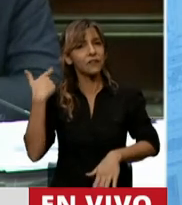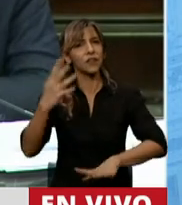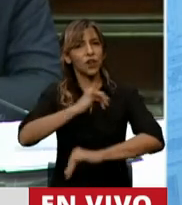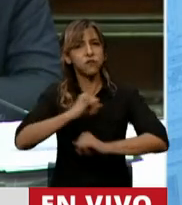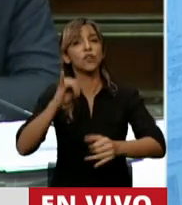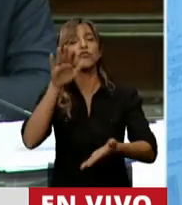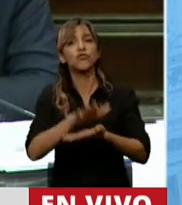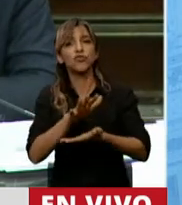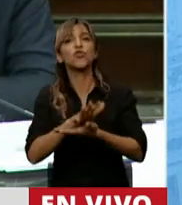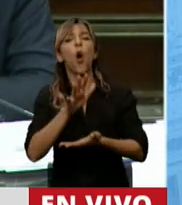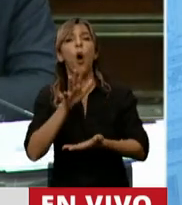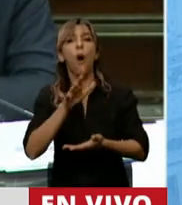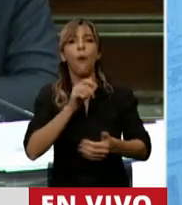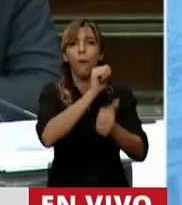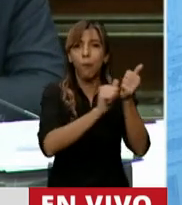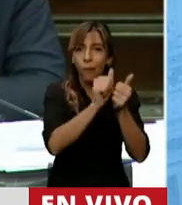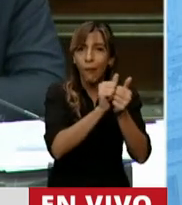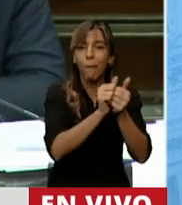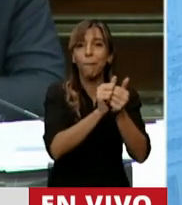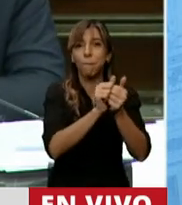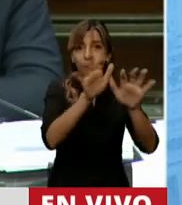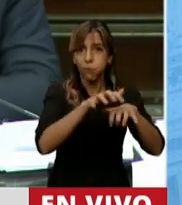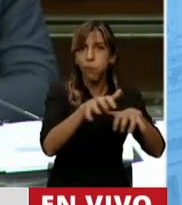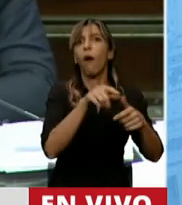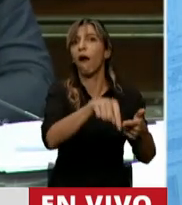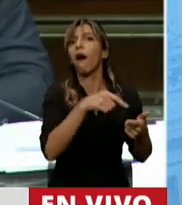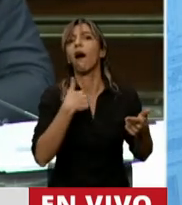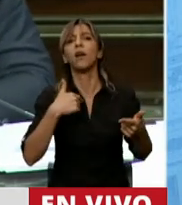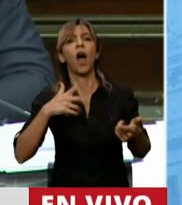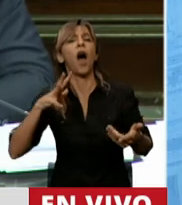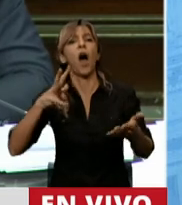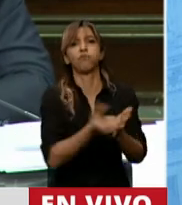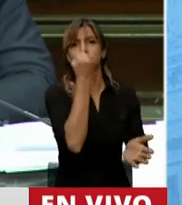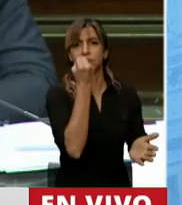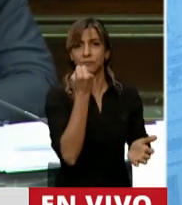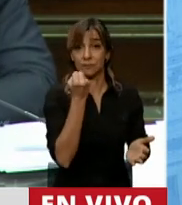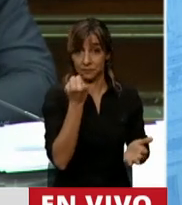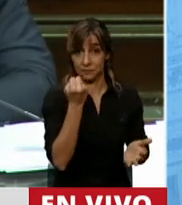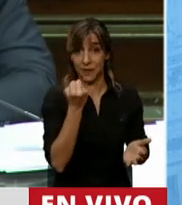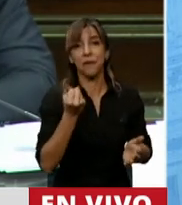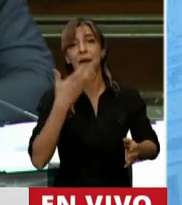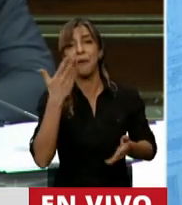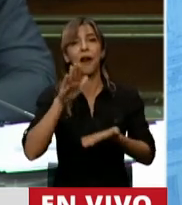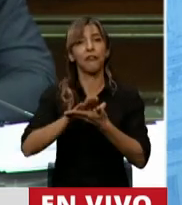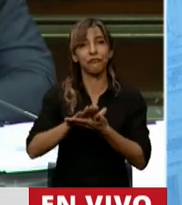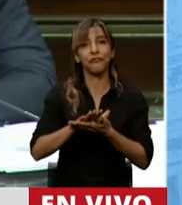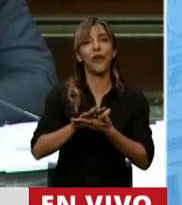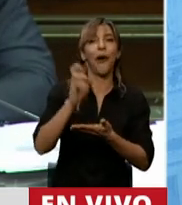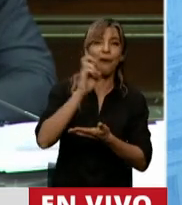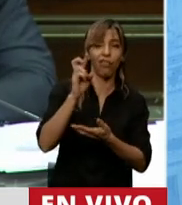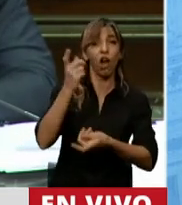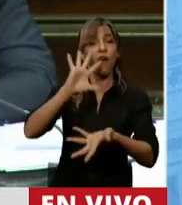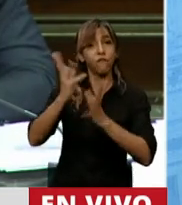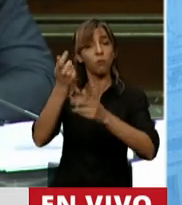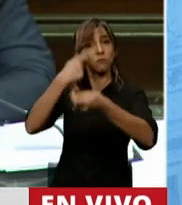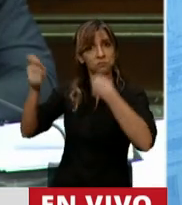agroindustrial y se desdobló el tipo de cambio en contra de las exportaciones. La agroindustria debe ser uno de los